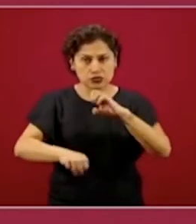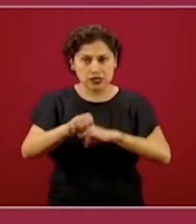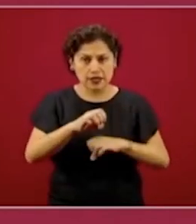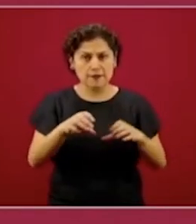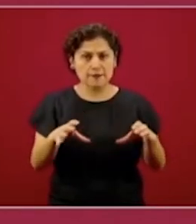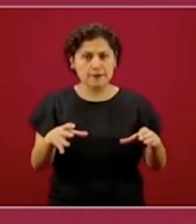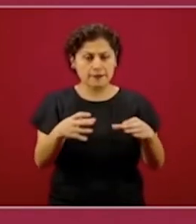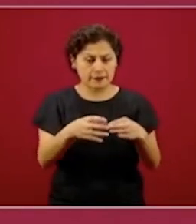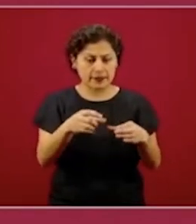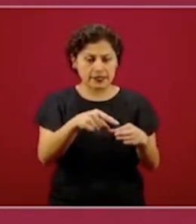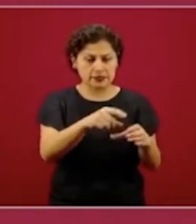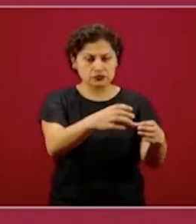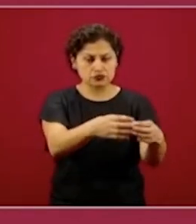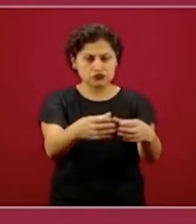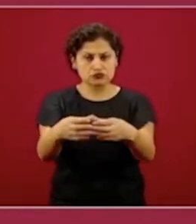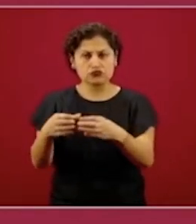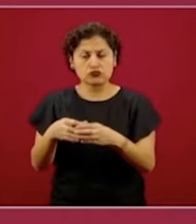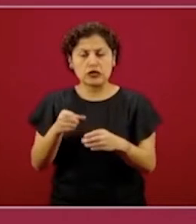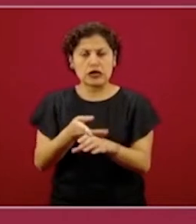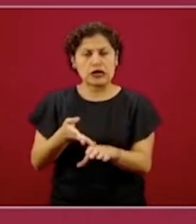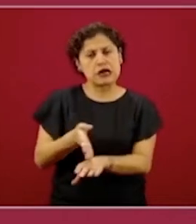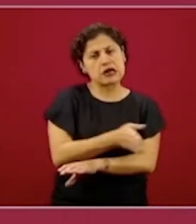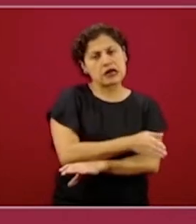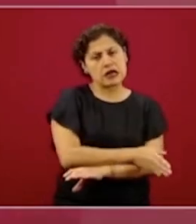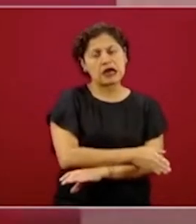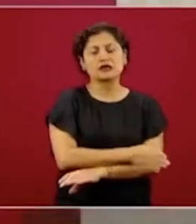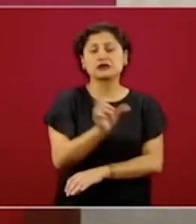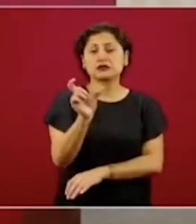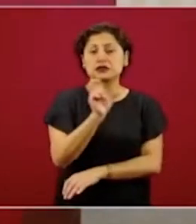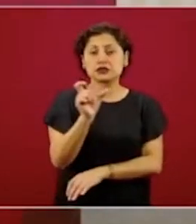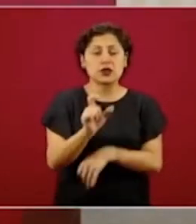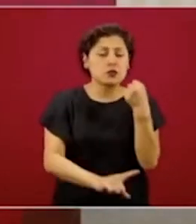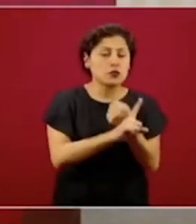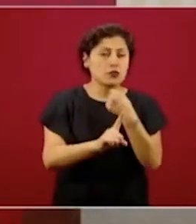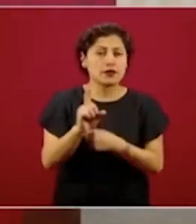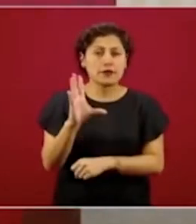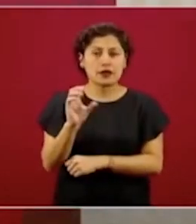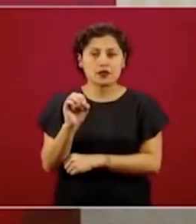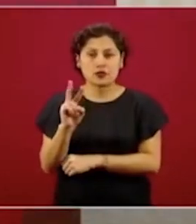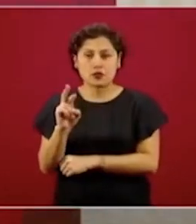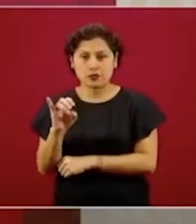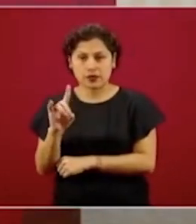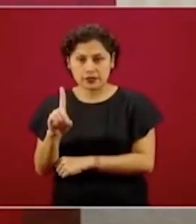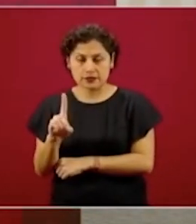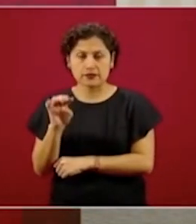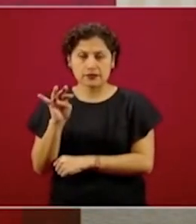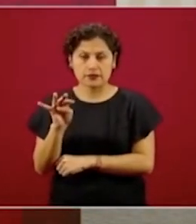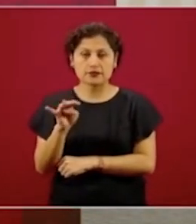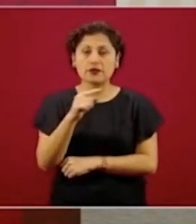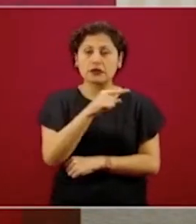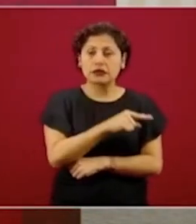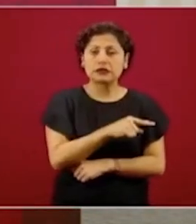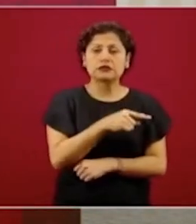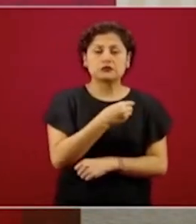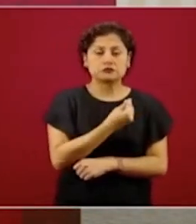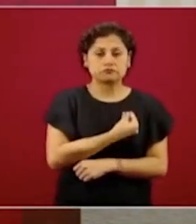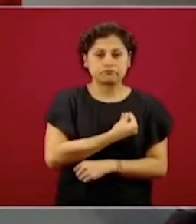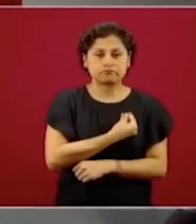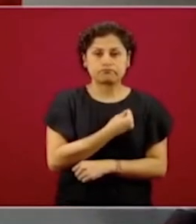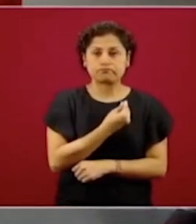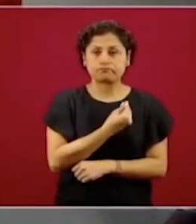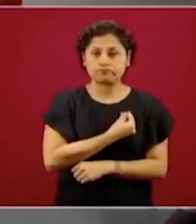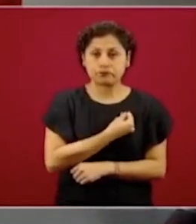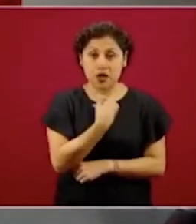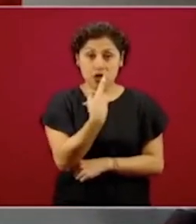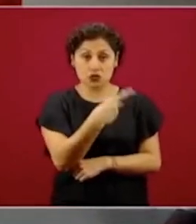los primeros efectos de la crisis, los primeros efectos económicos del COVID y no habían despedido a